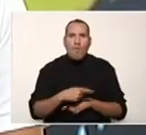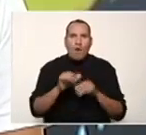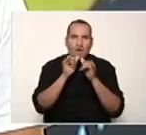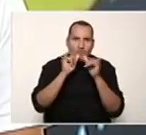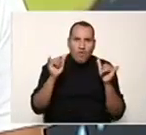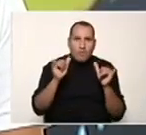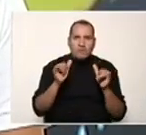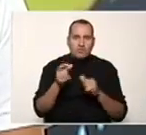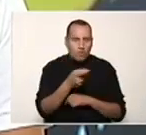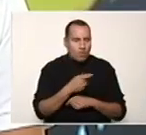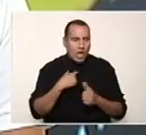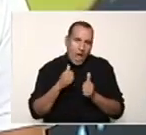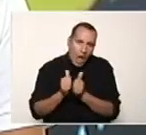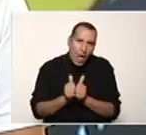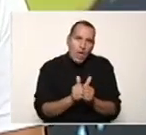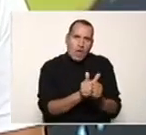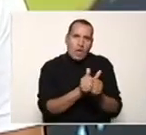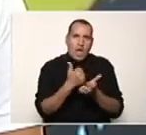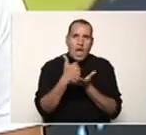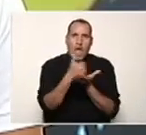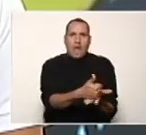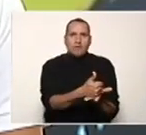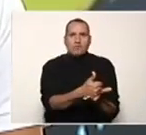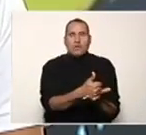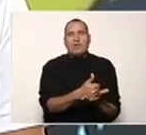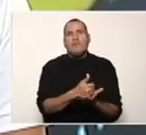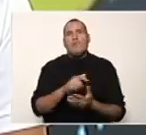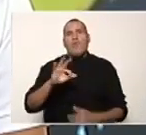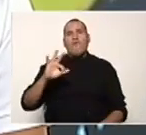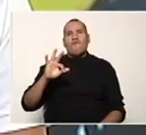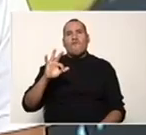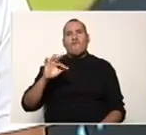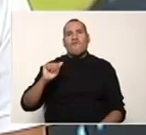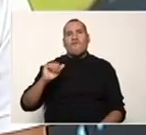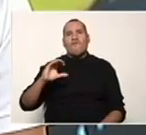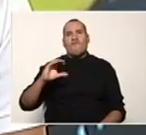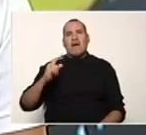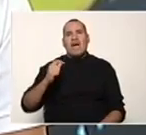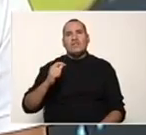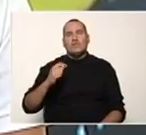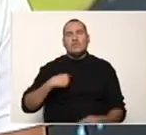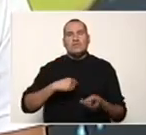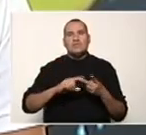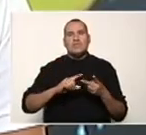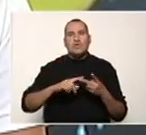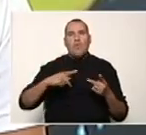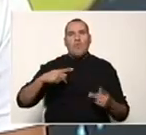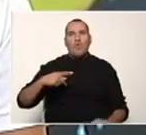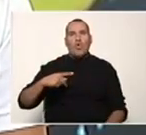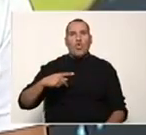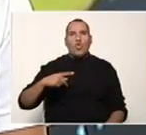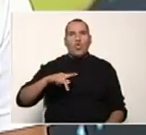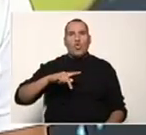en la temática que, como señalamos, es factorización. En este caso, factorización, producto notable y